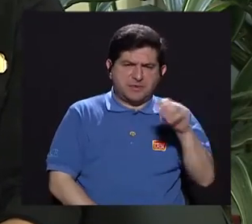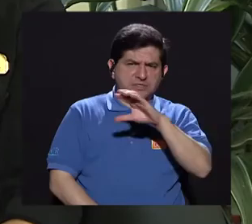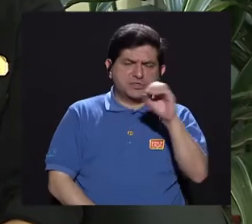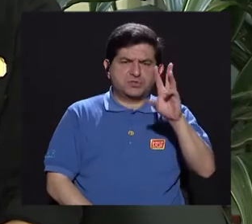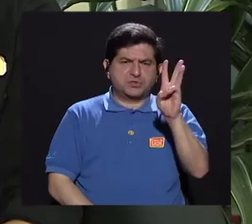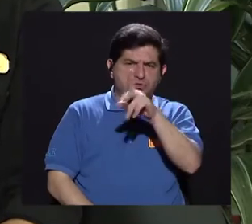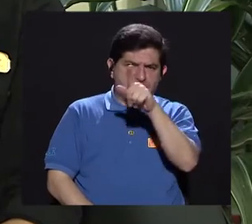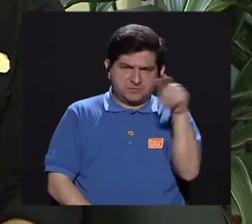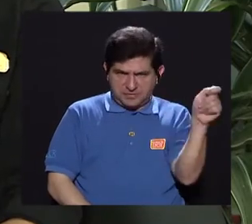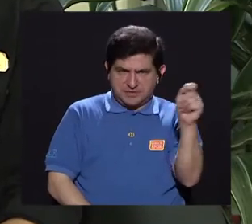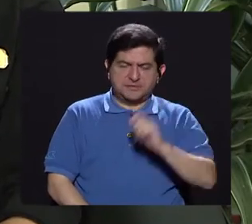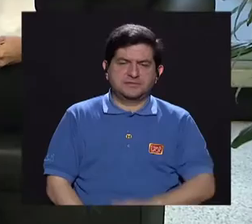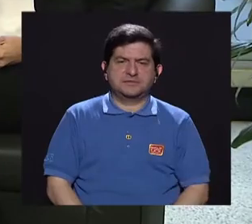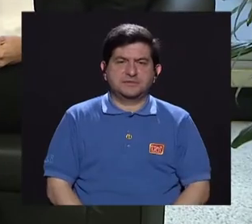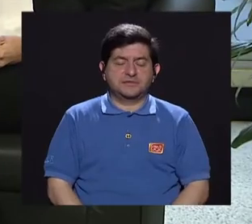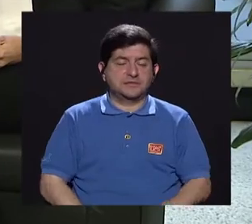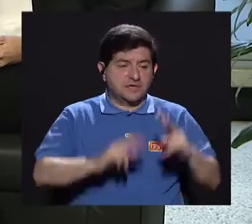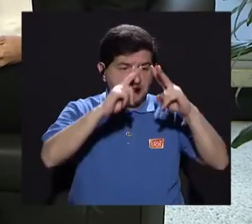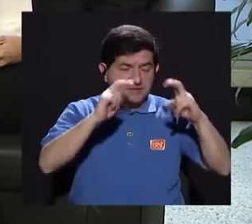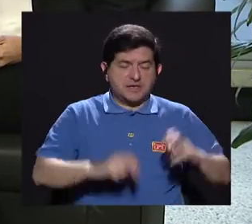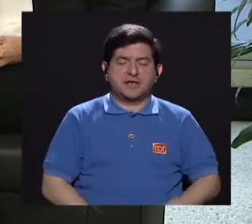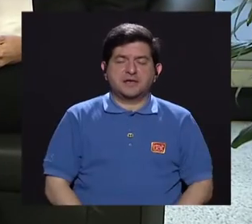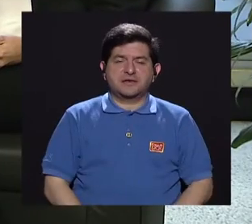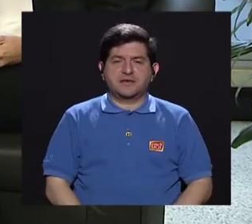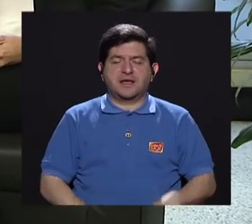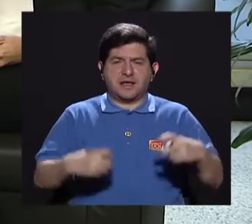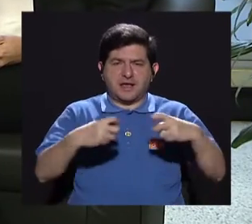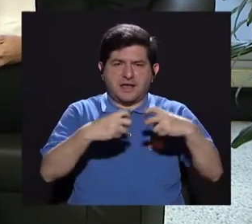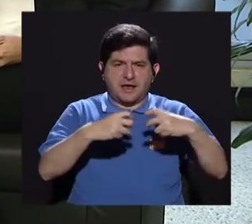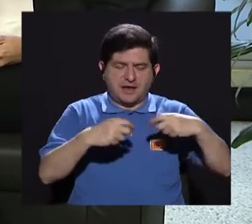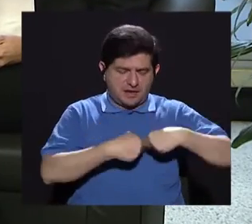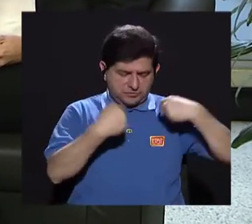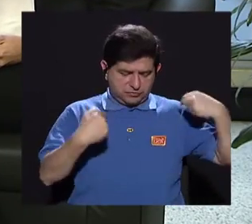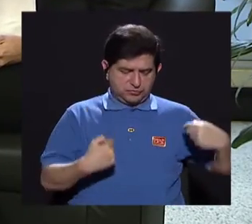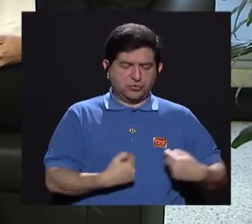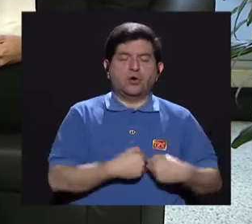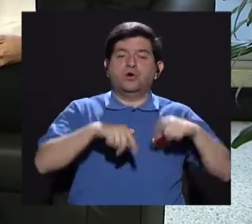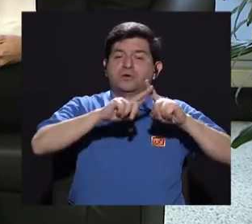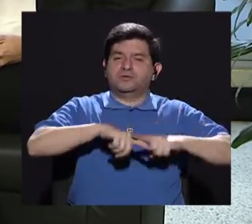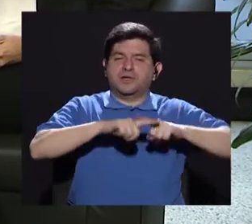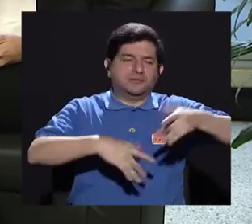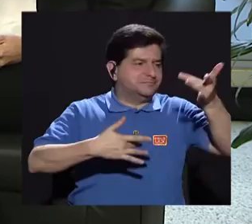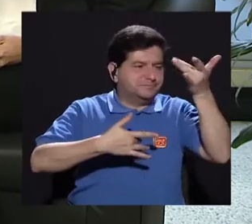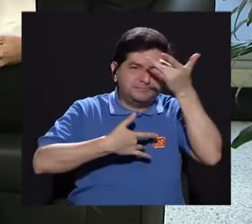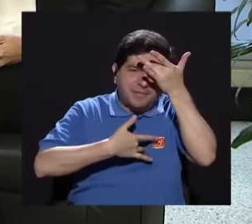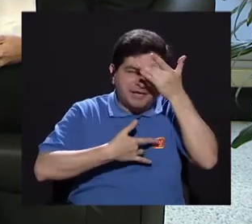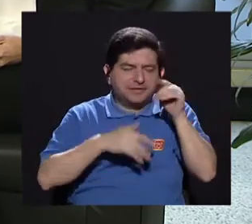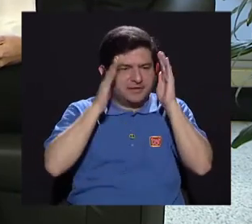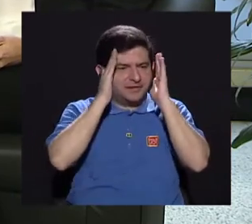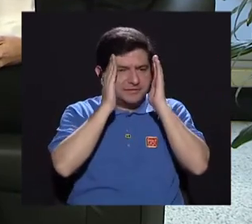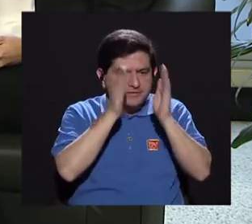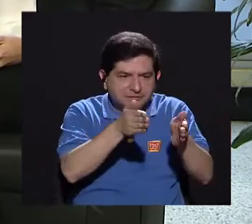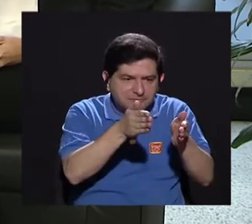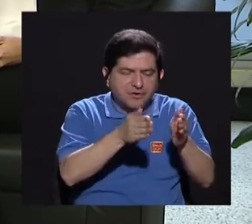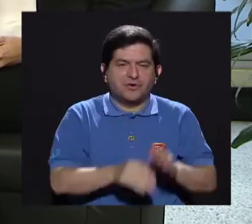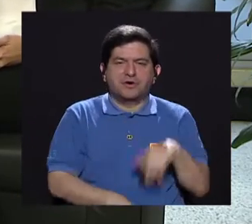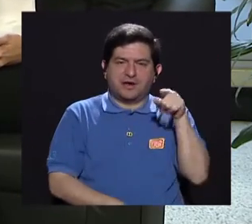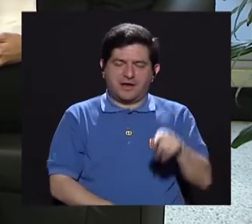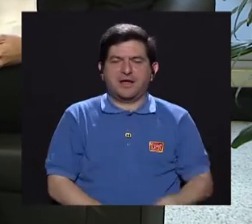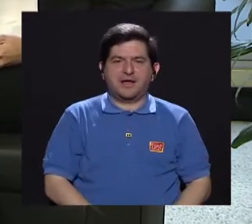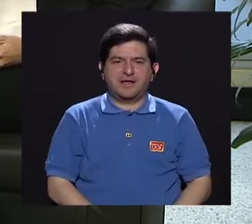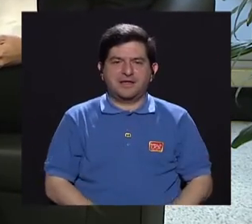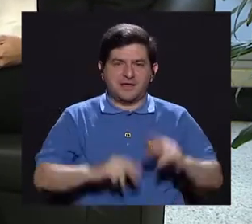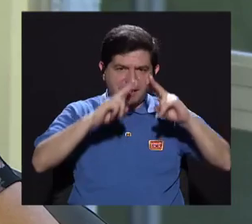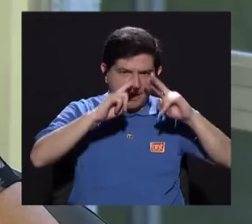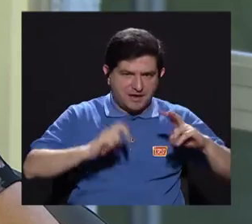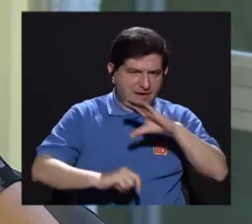meses o cada seis meses, revisar electrocardiograma. Depende de la patología crónica, pues entonces van a ir enfocados los exámenes y la